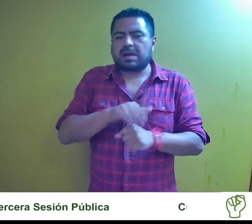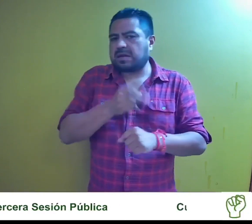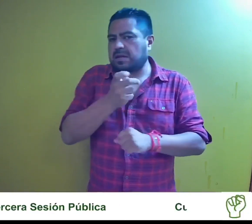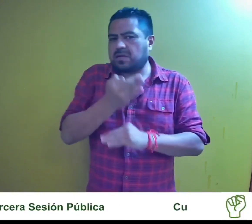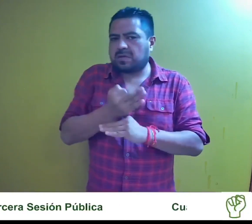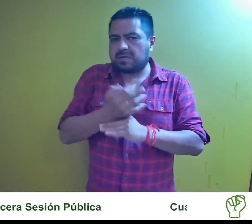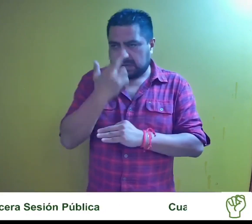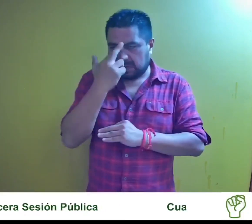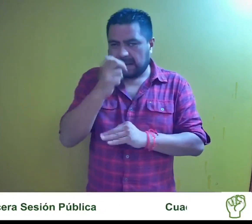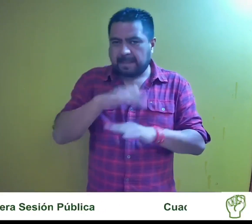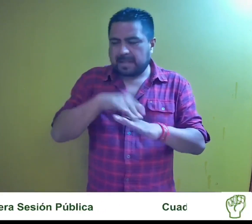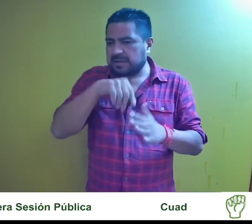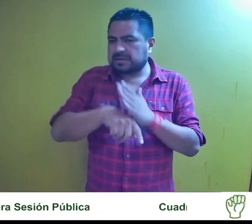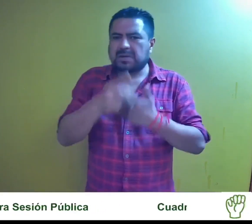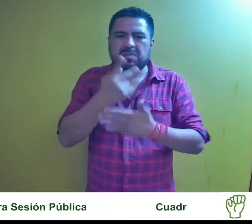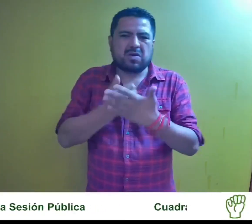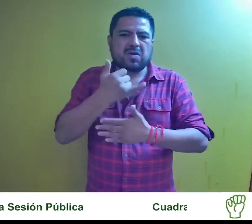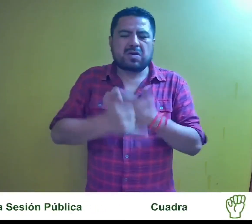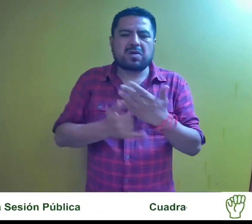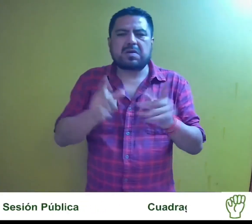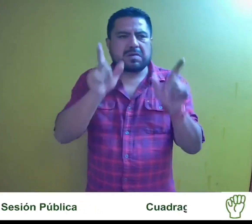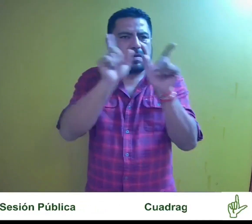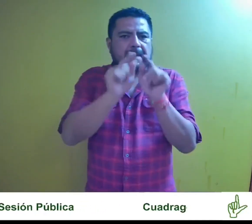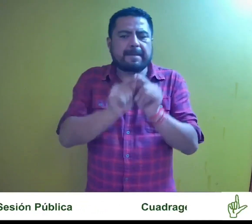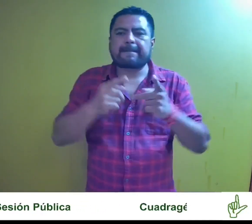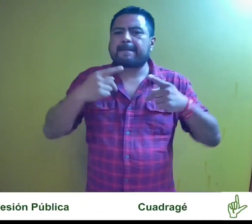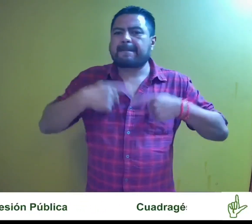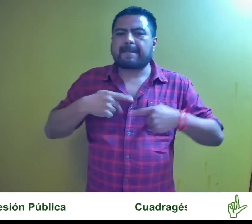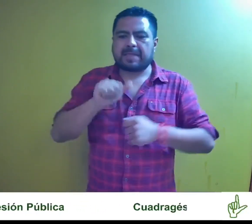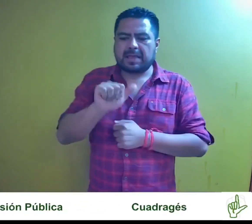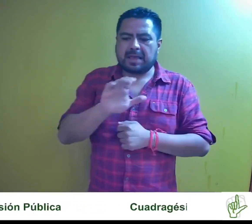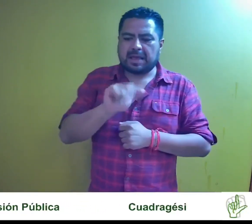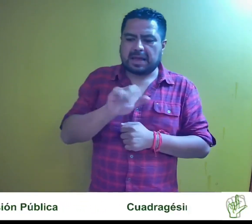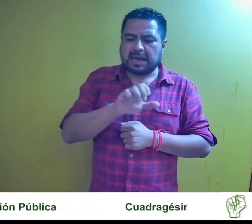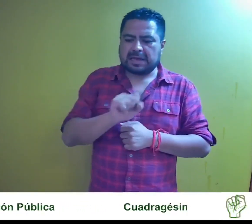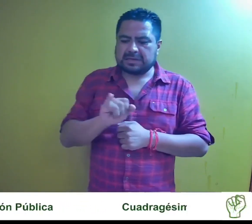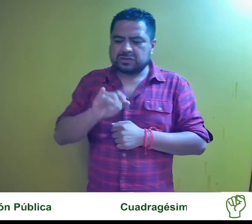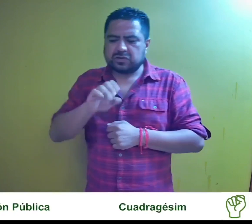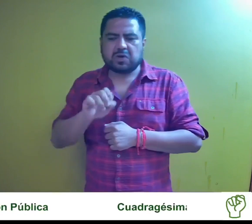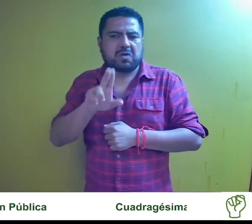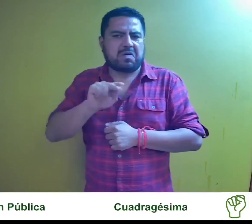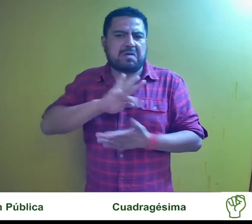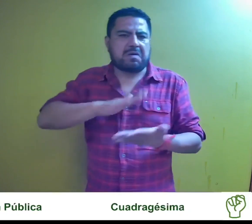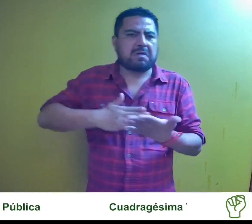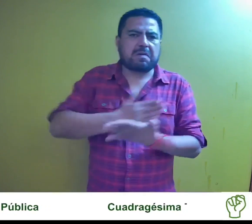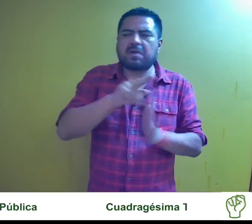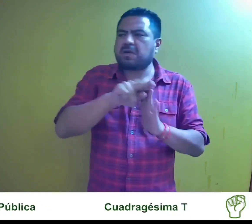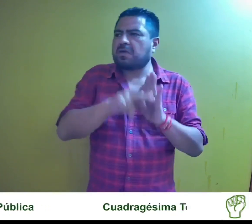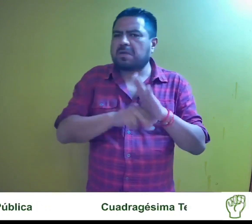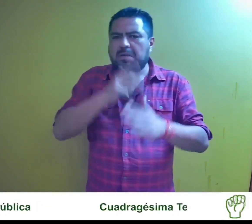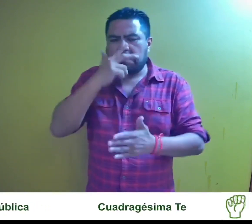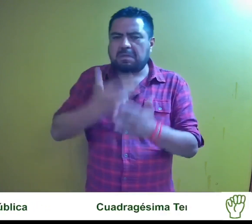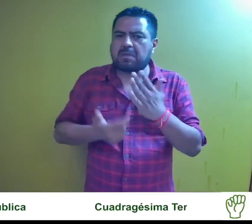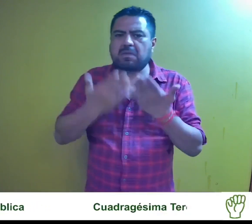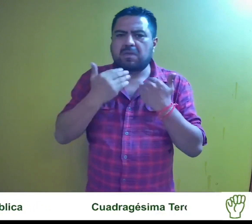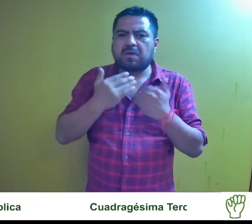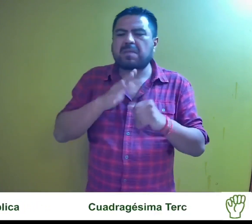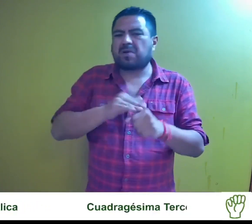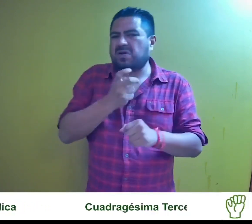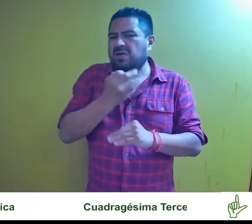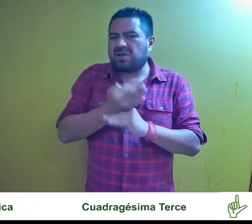como se razonaba ampliamente en el proyecto, se concluye que el ciudadano Acacio Flores Guerrero no infringió la normatividad electoral. Por lo